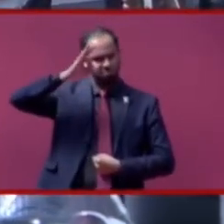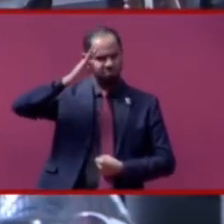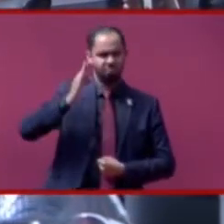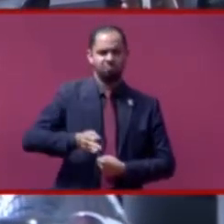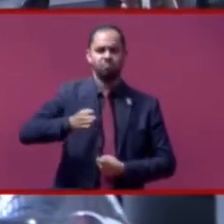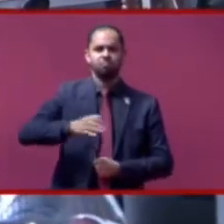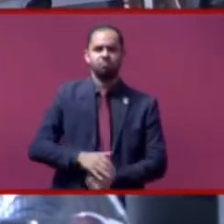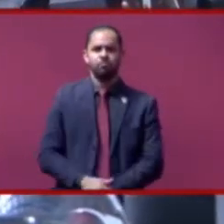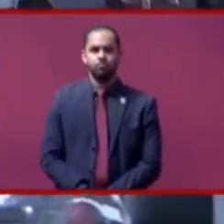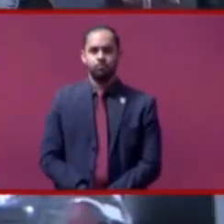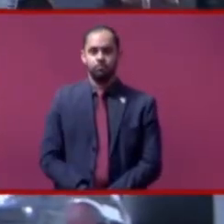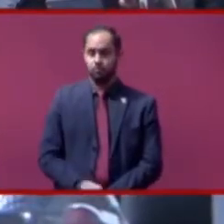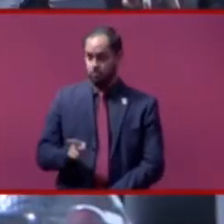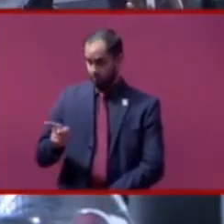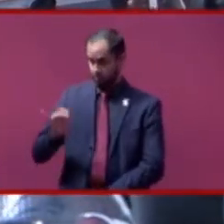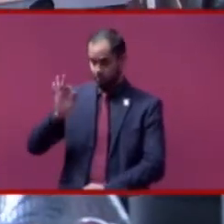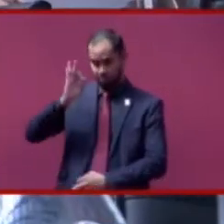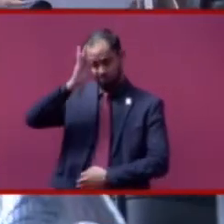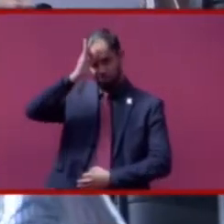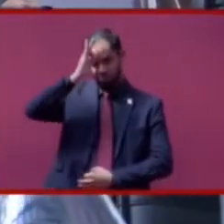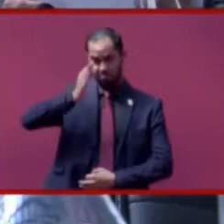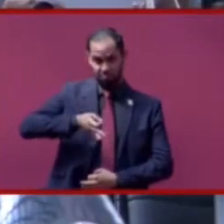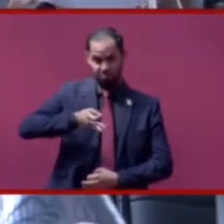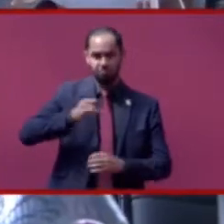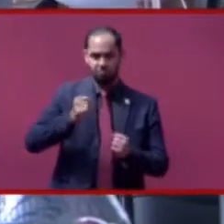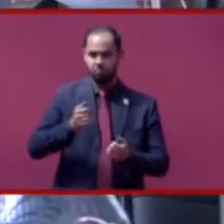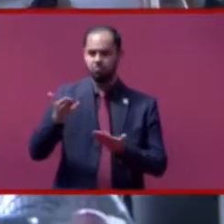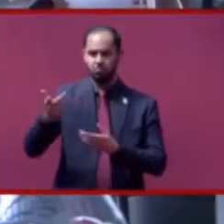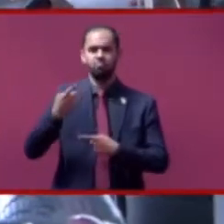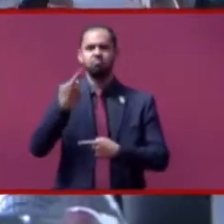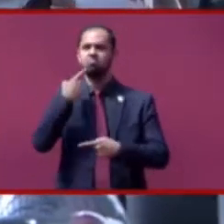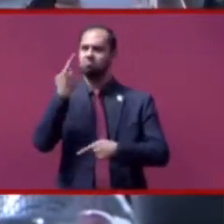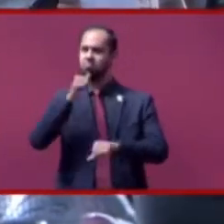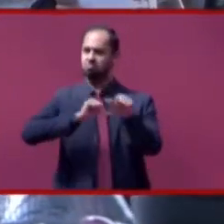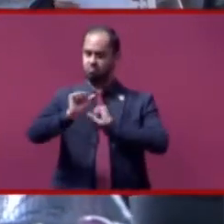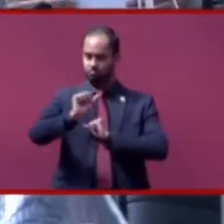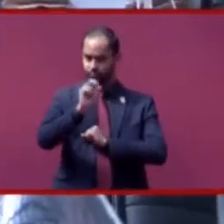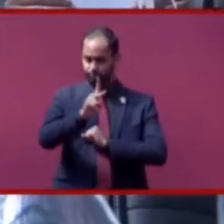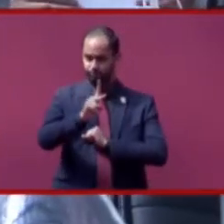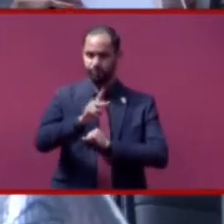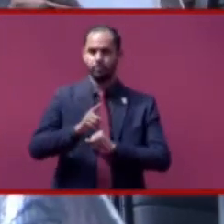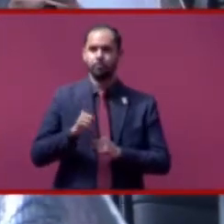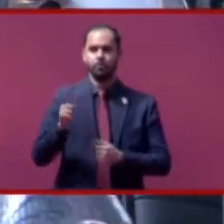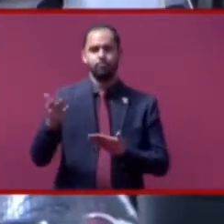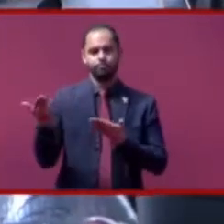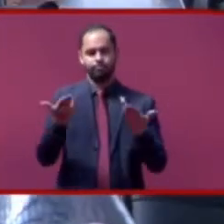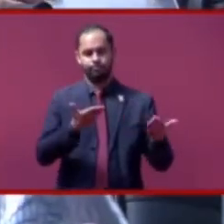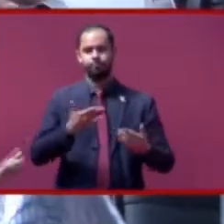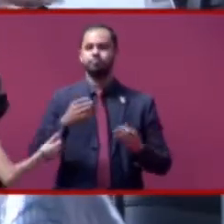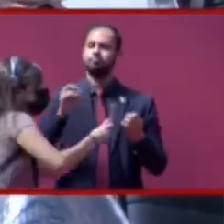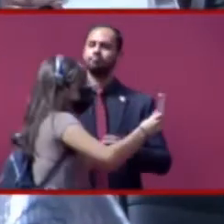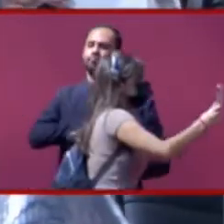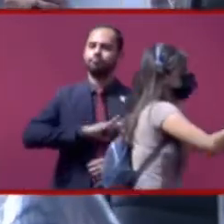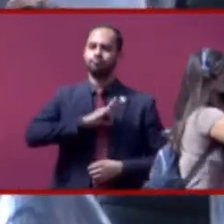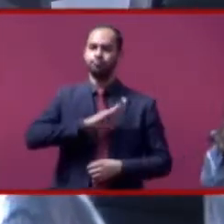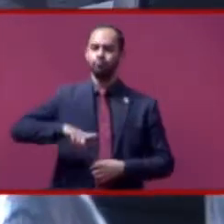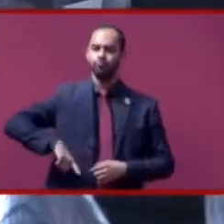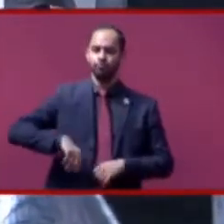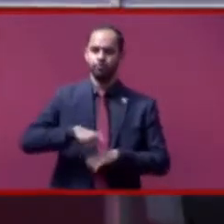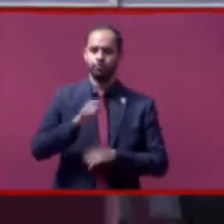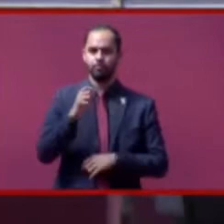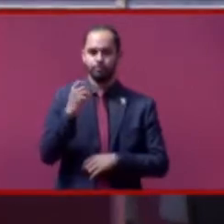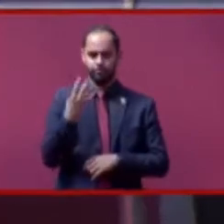Si así no lo hicieron, que el pueblo se los demande. Muchas felicidades a nombre de la legislatura.